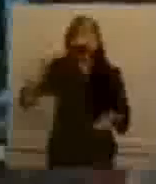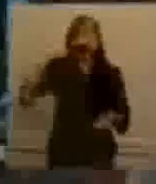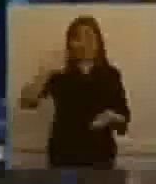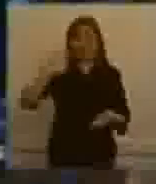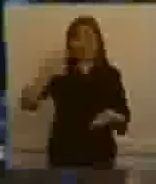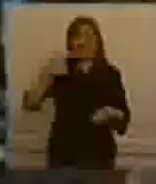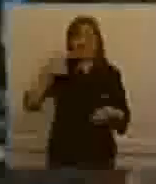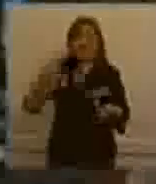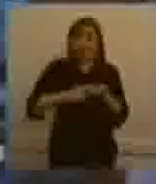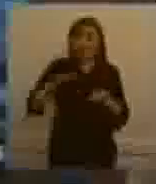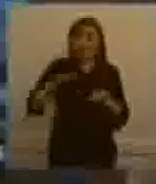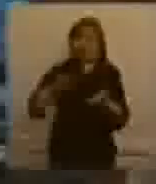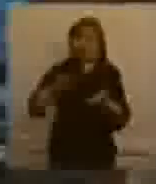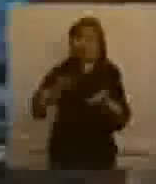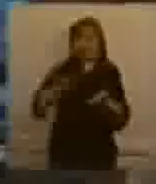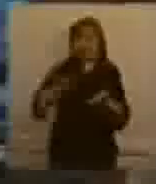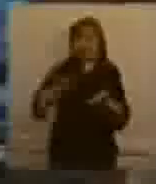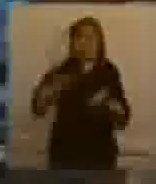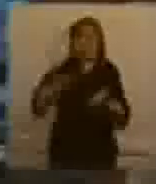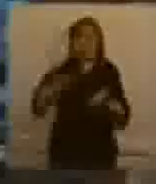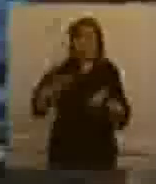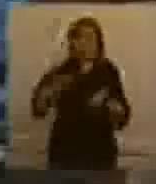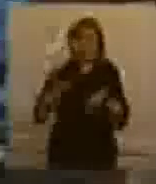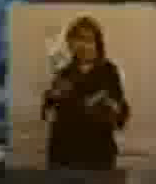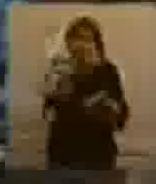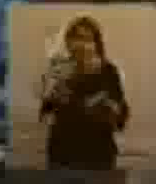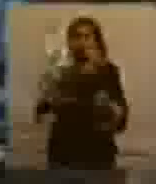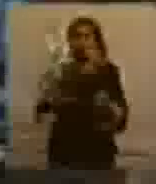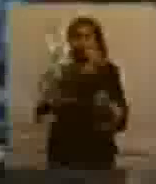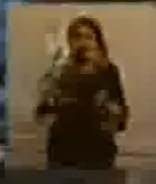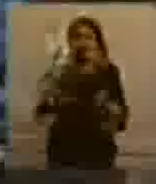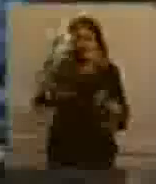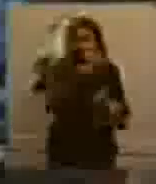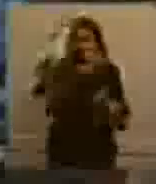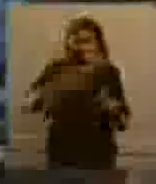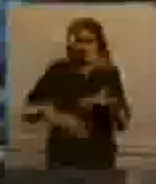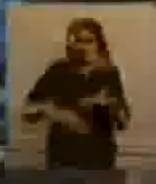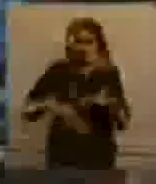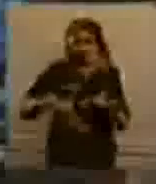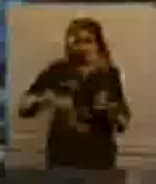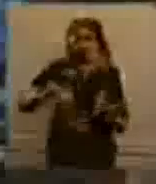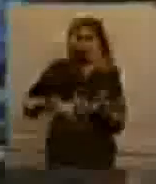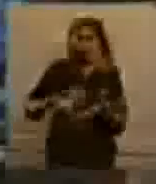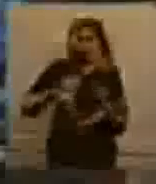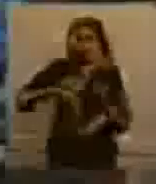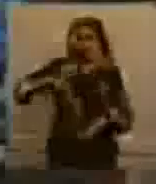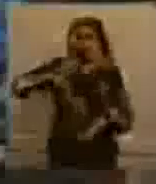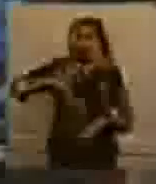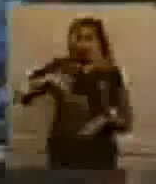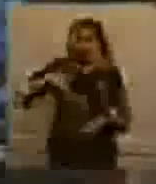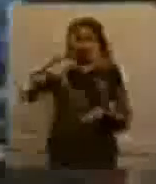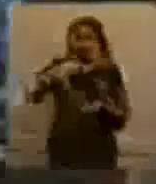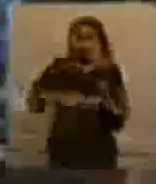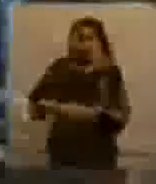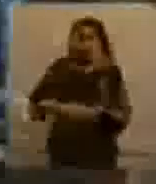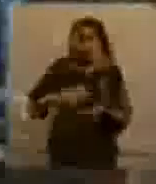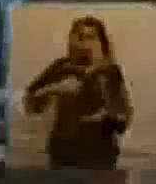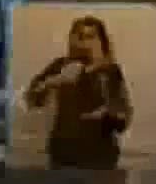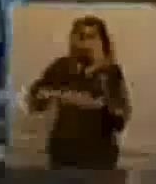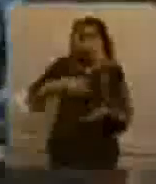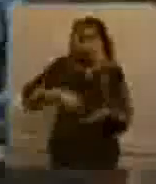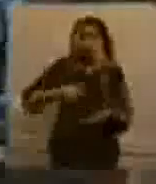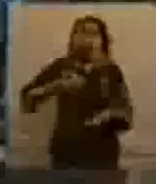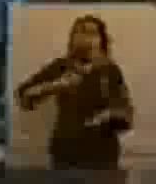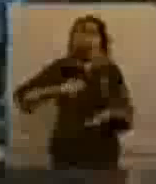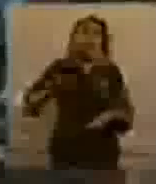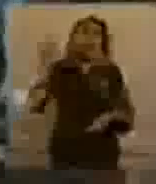durante el año pasado. Ustedes saben que eso se hace el año vencido, que quienes pagamos ganancias, estamos pagando este año lo percibido